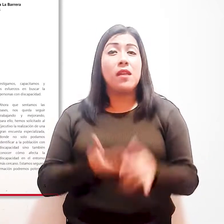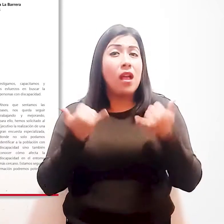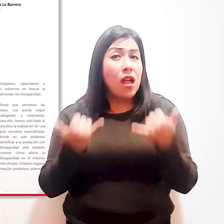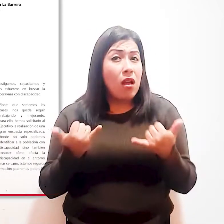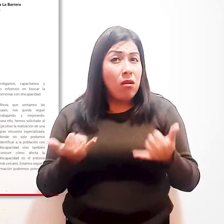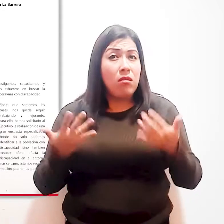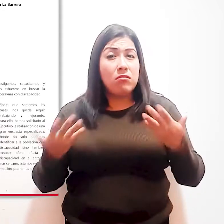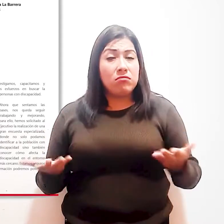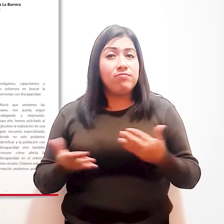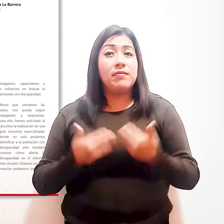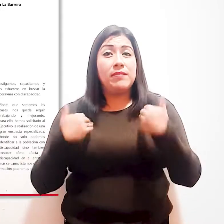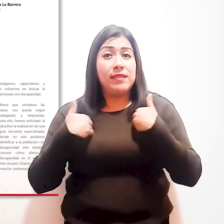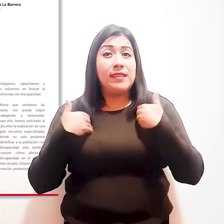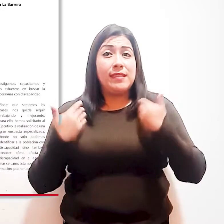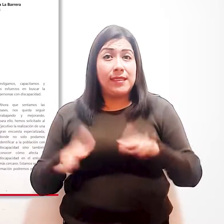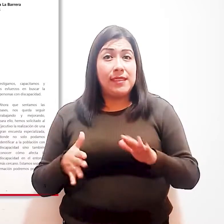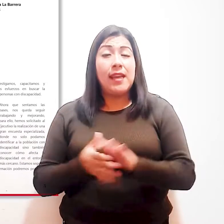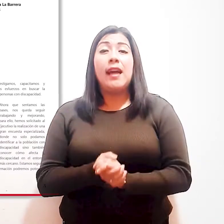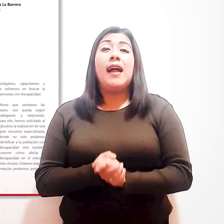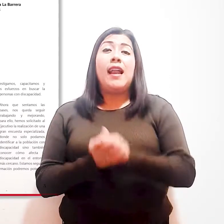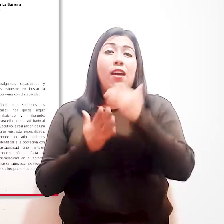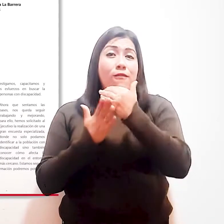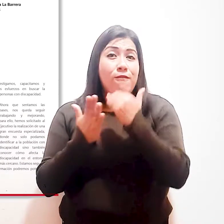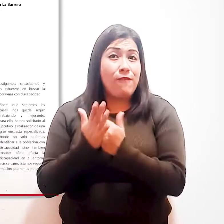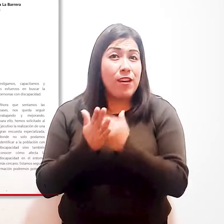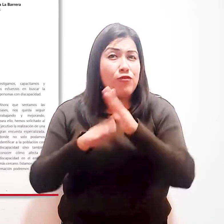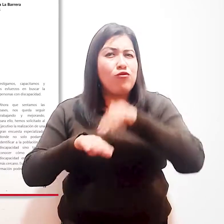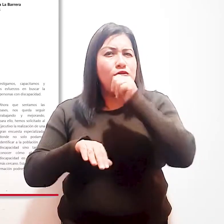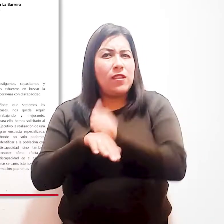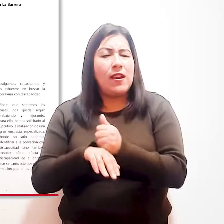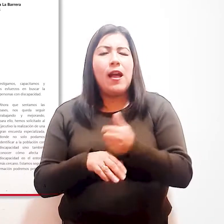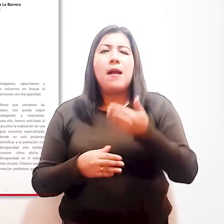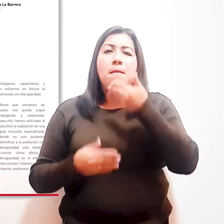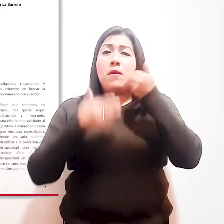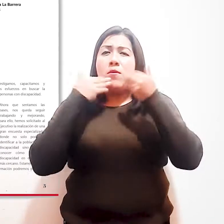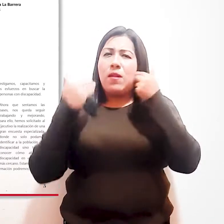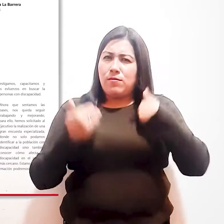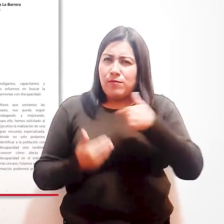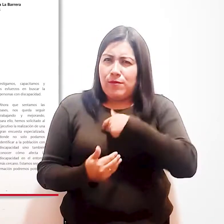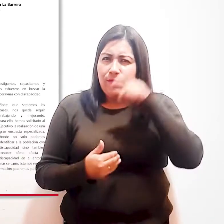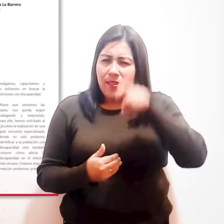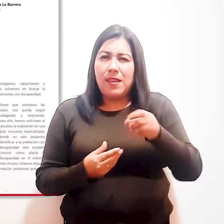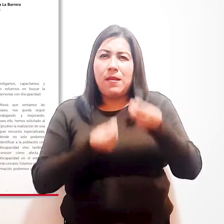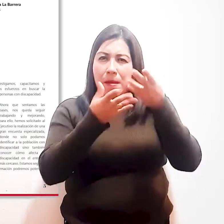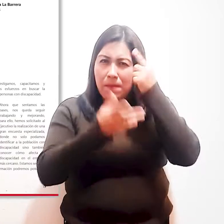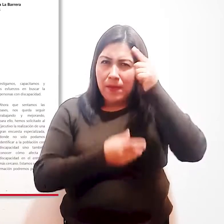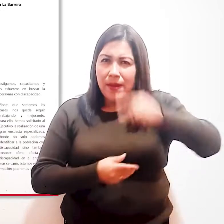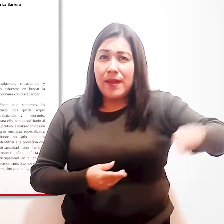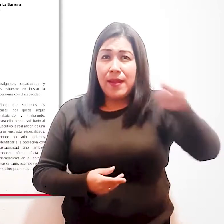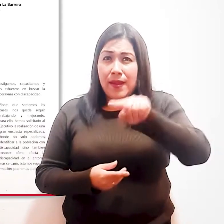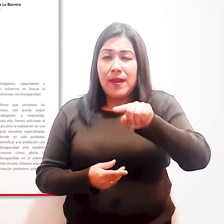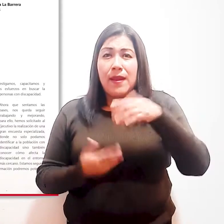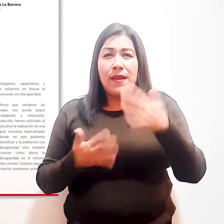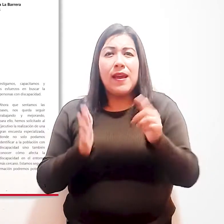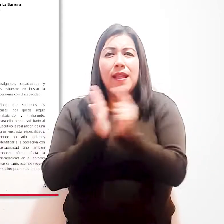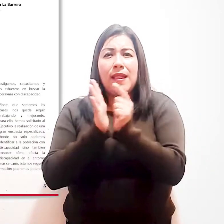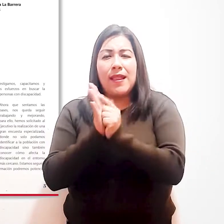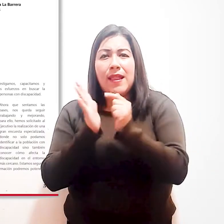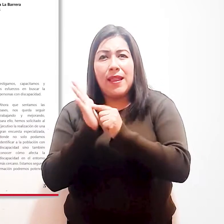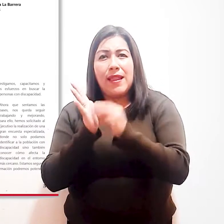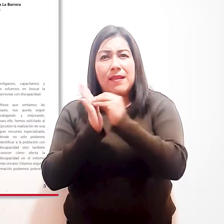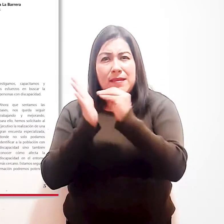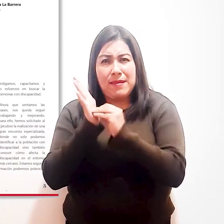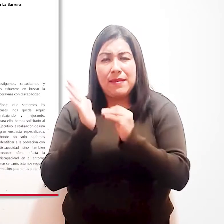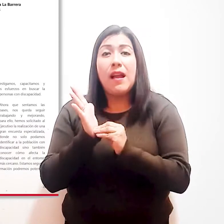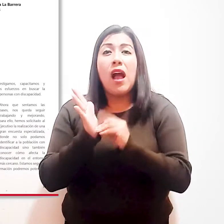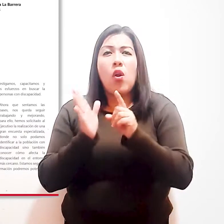Ahora que sentamos las bases, nos queda seguir trabajando y mejorando para ello. Hemos solicitado al Ejecutivo la realización de